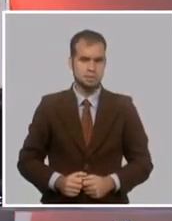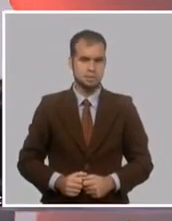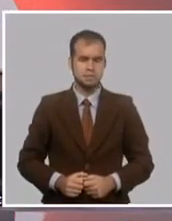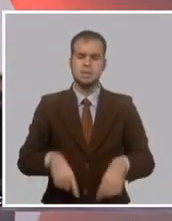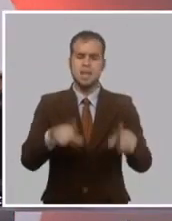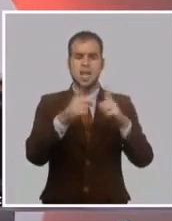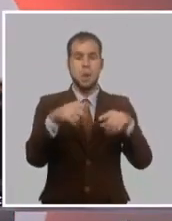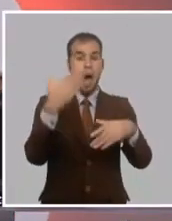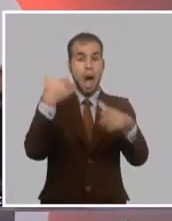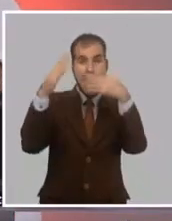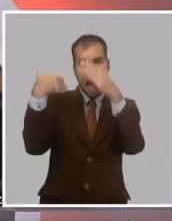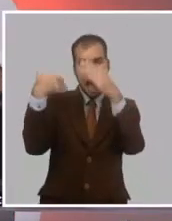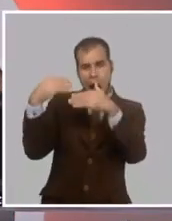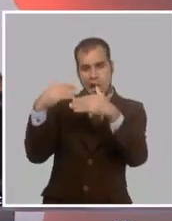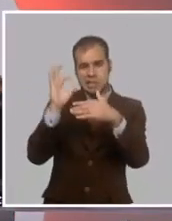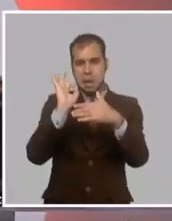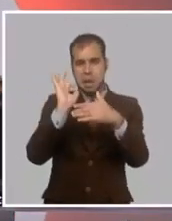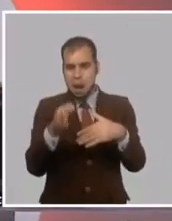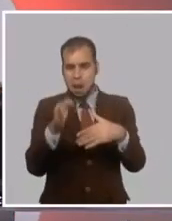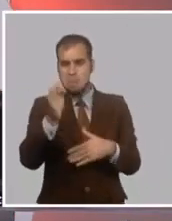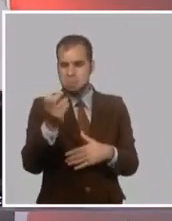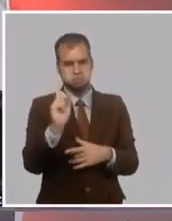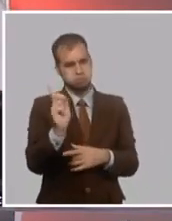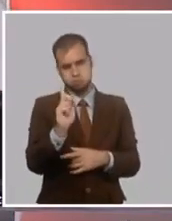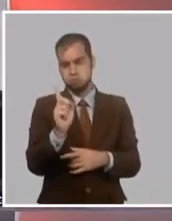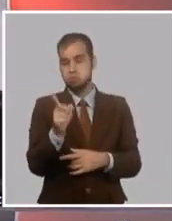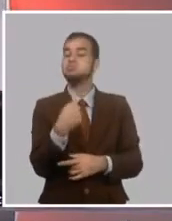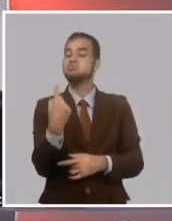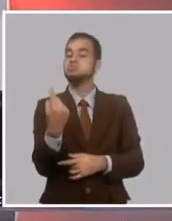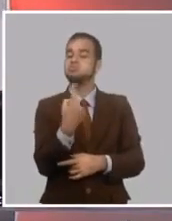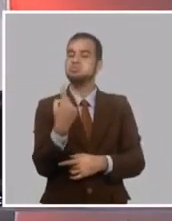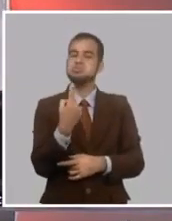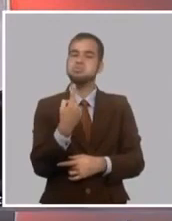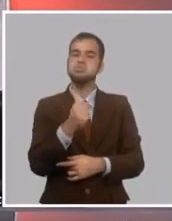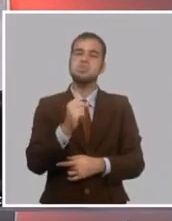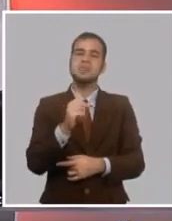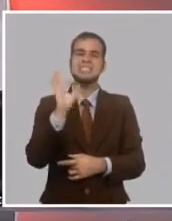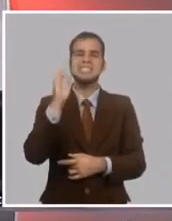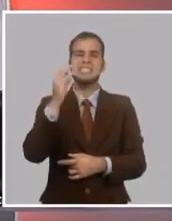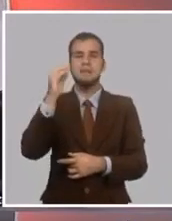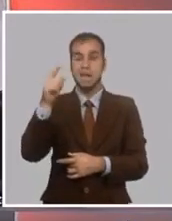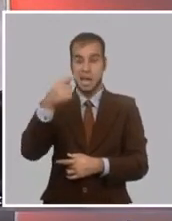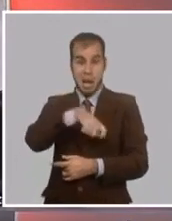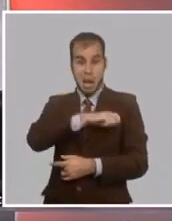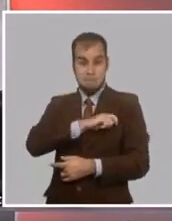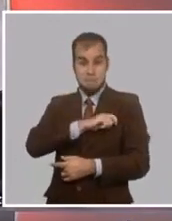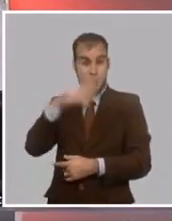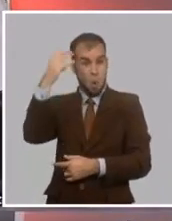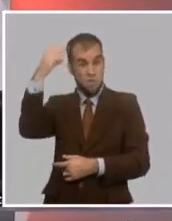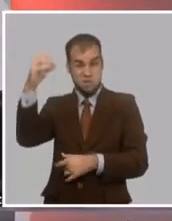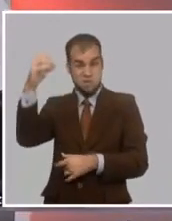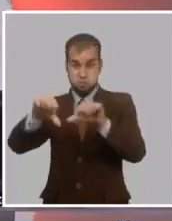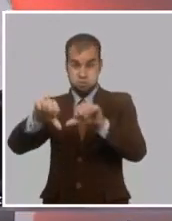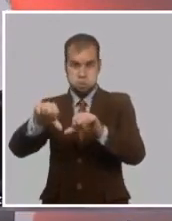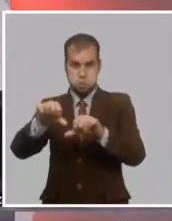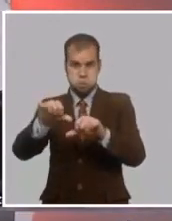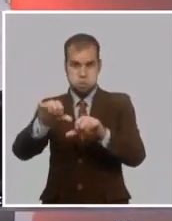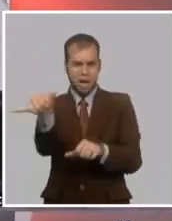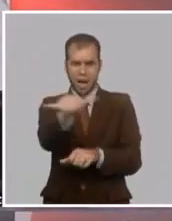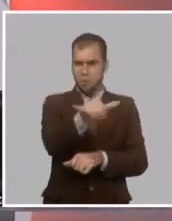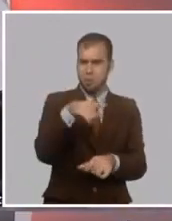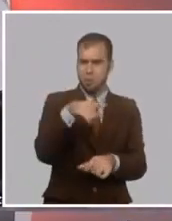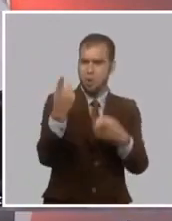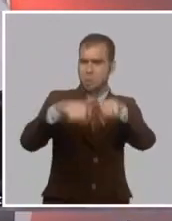el espíritu autoritario y la composición burocrática de la colonia. Si está contra el